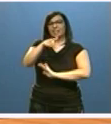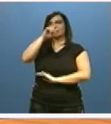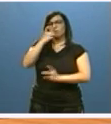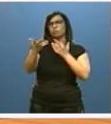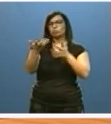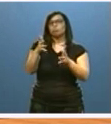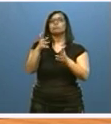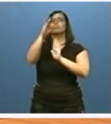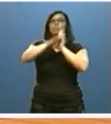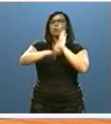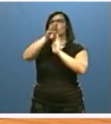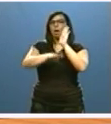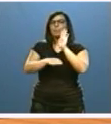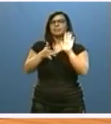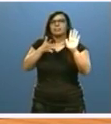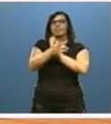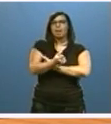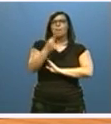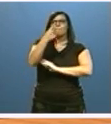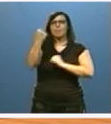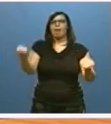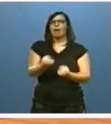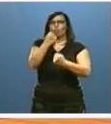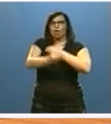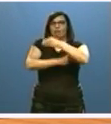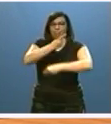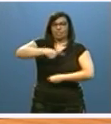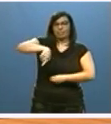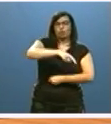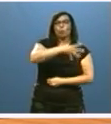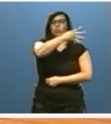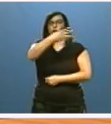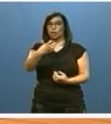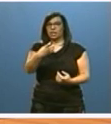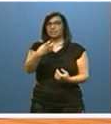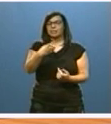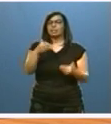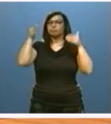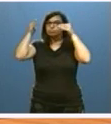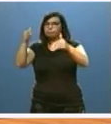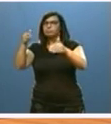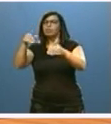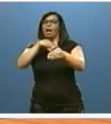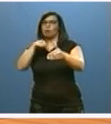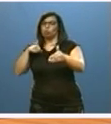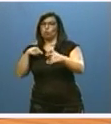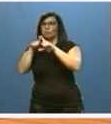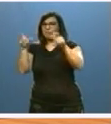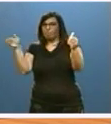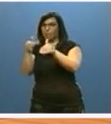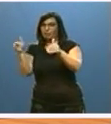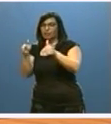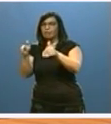este programa alcanzará a casi 1.000 operaciones, de las que 400 se dirigen a autónomos y microempresas, con